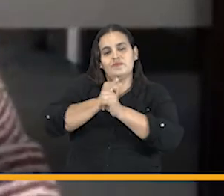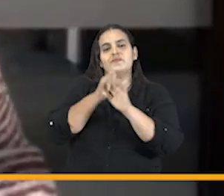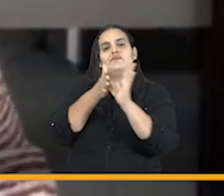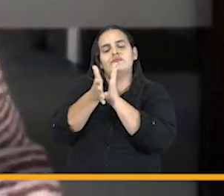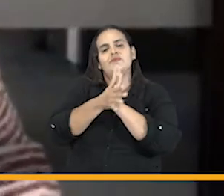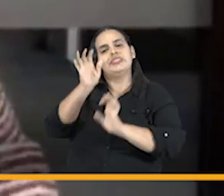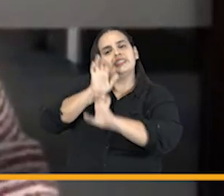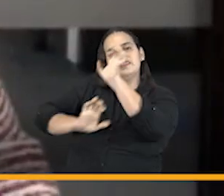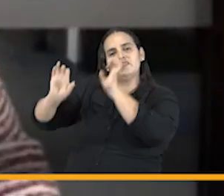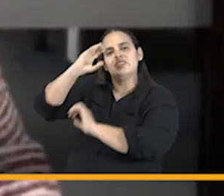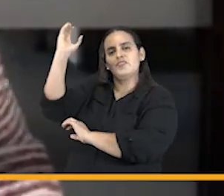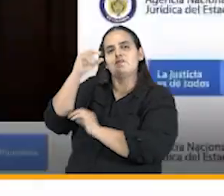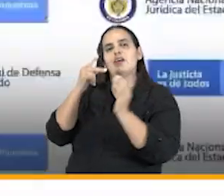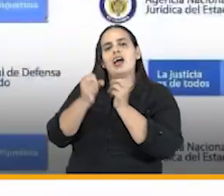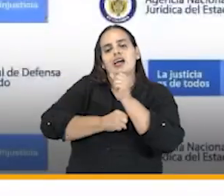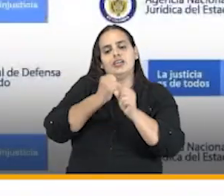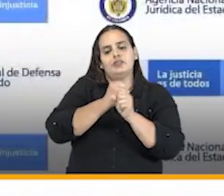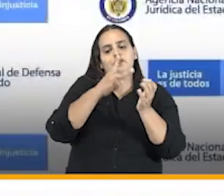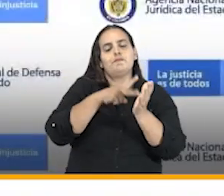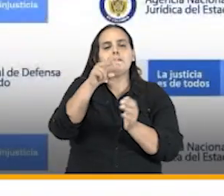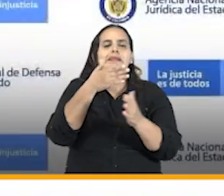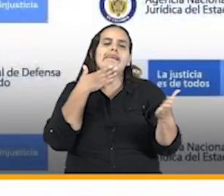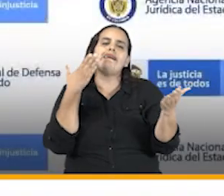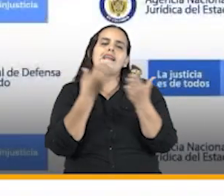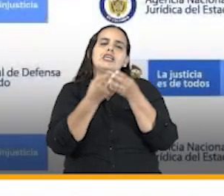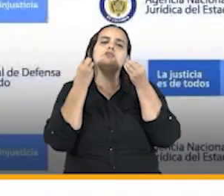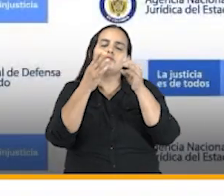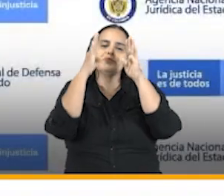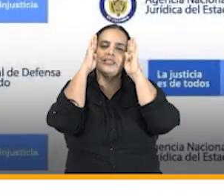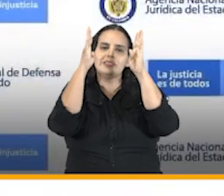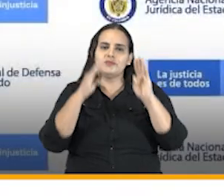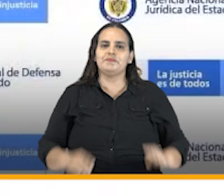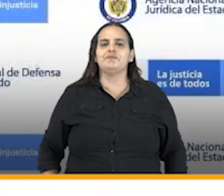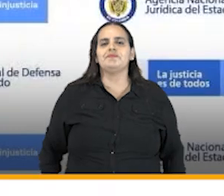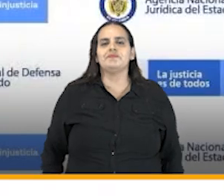defensa de colombia en el año 2020 muchas gracias por su atención